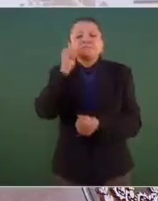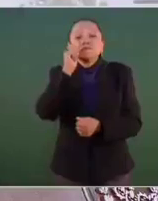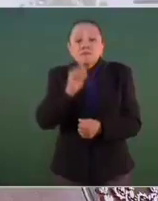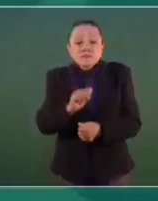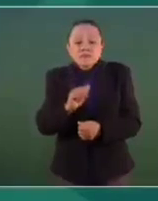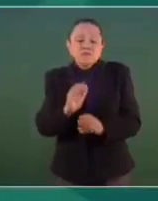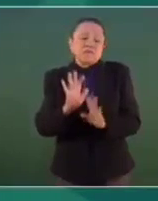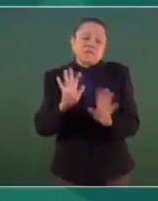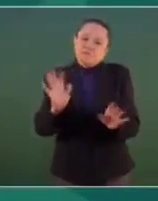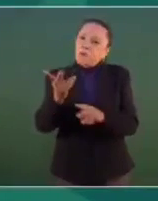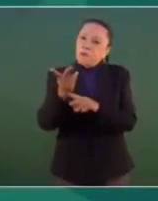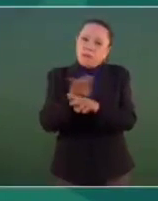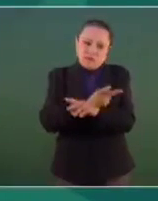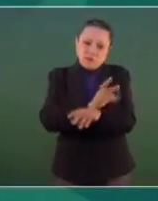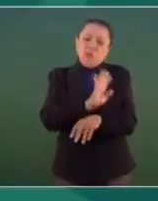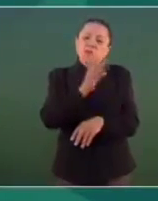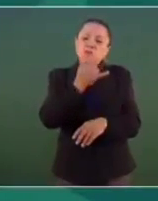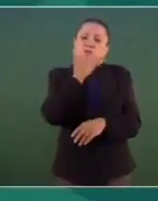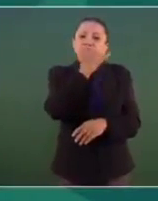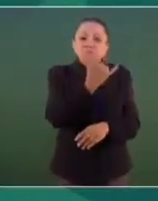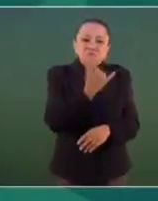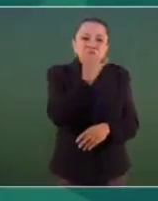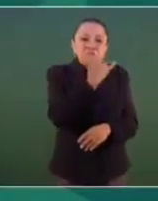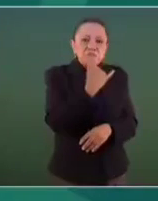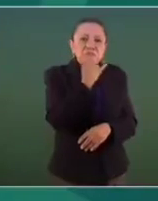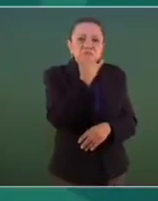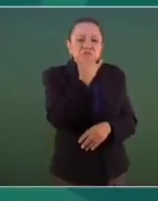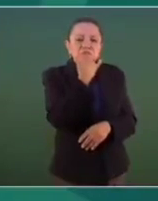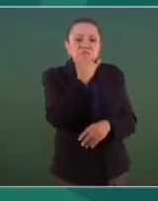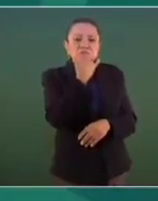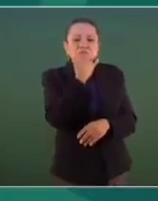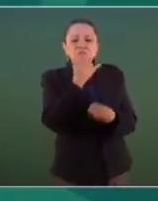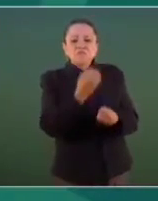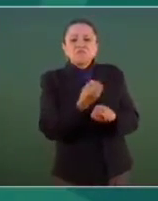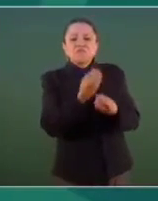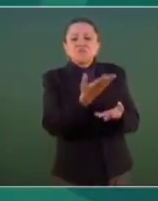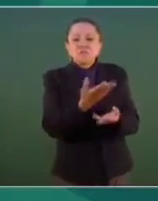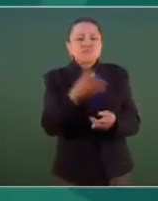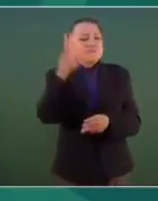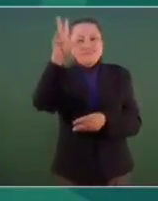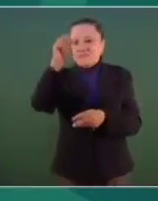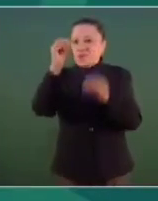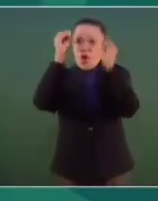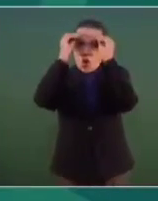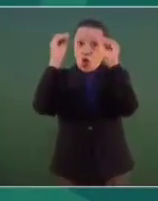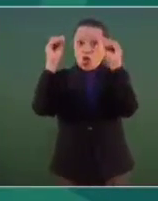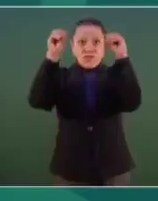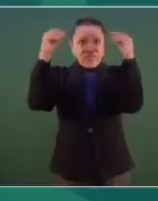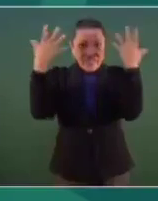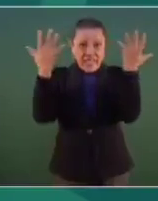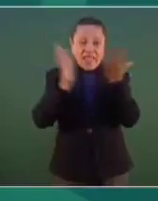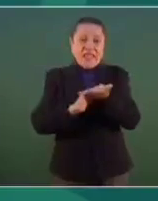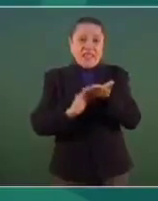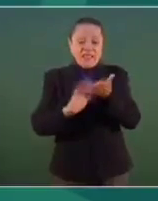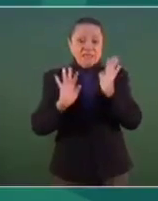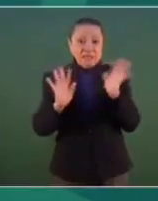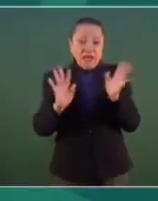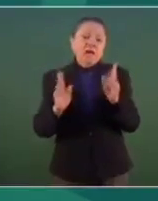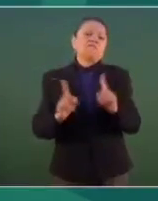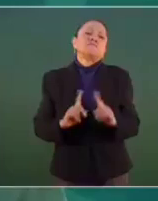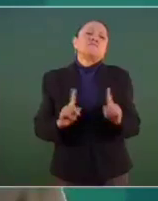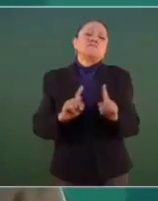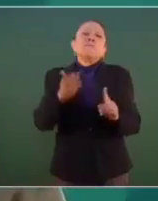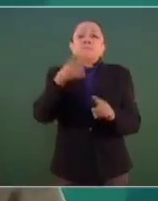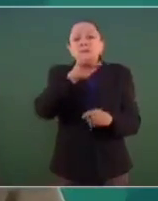no olvidar, pero perdonar.